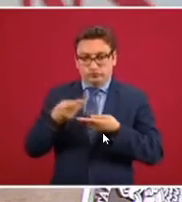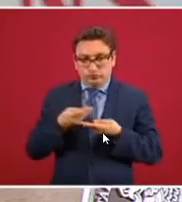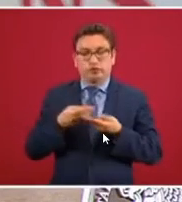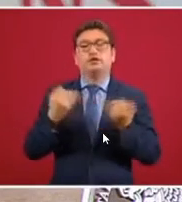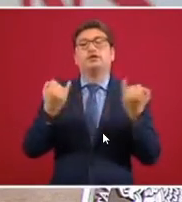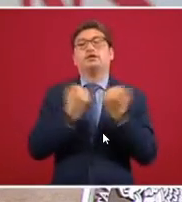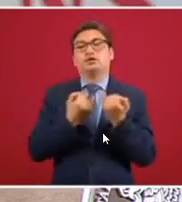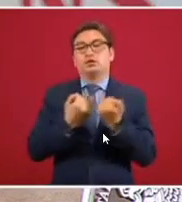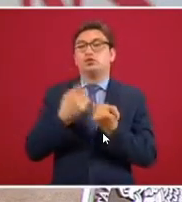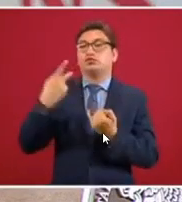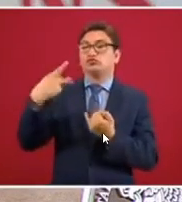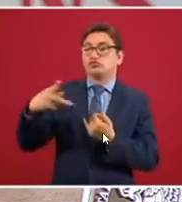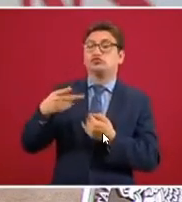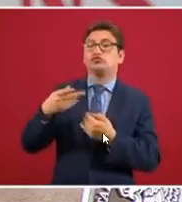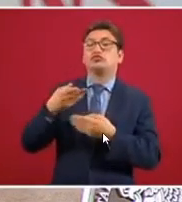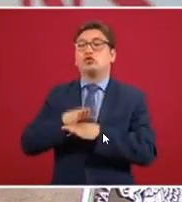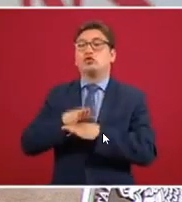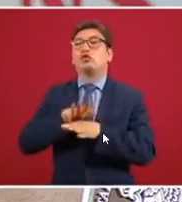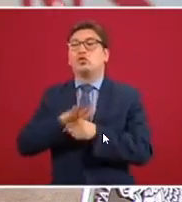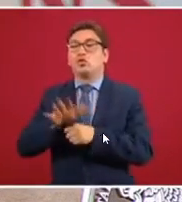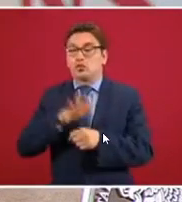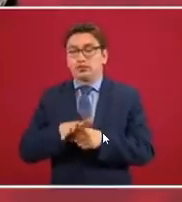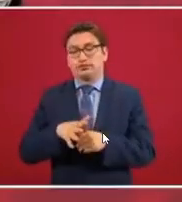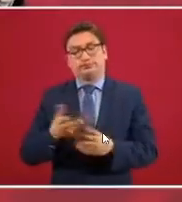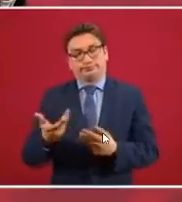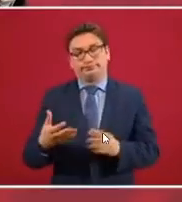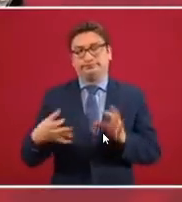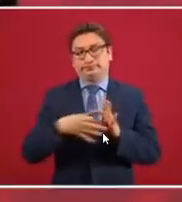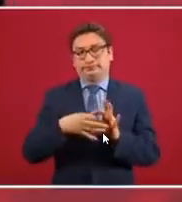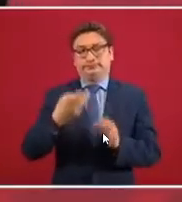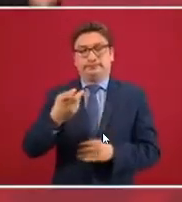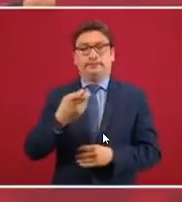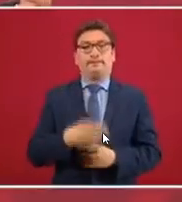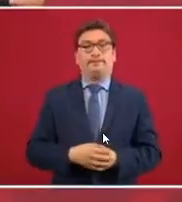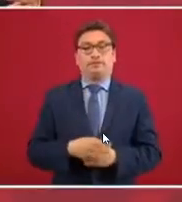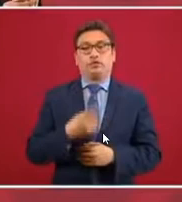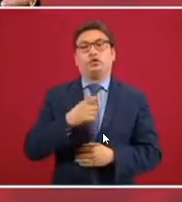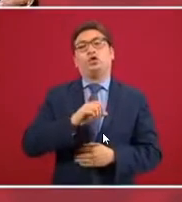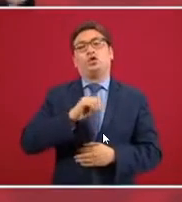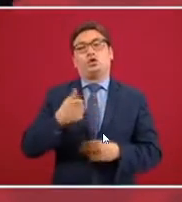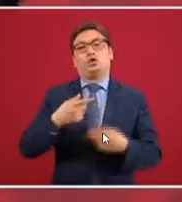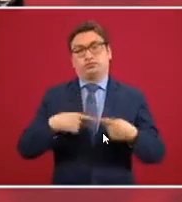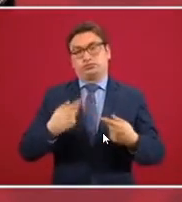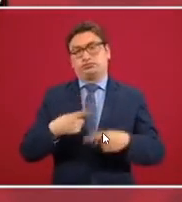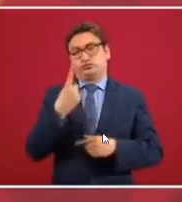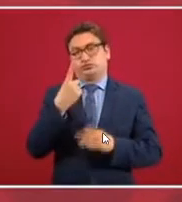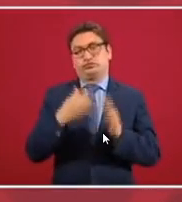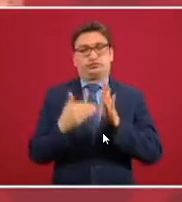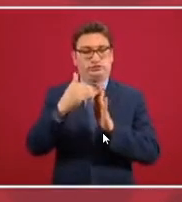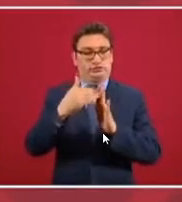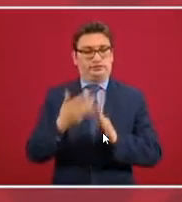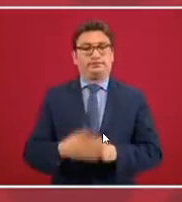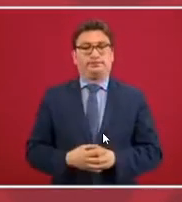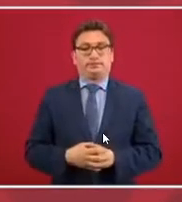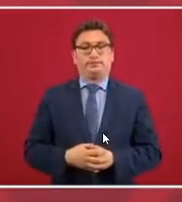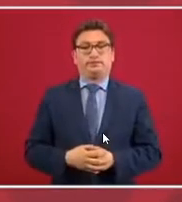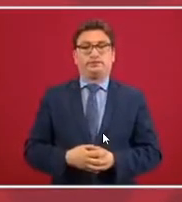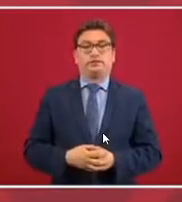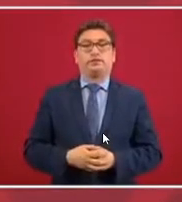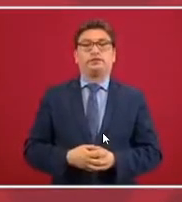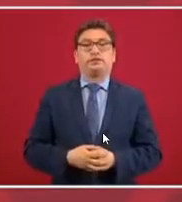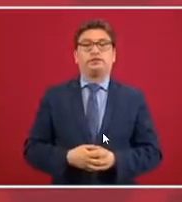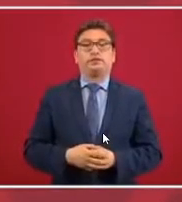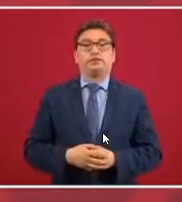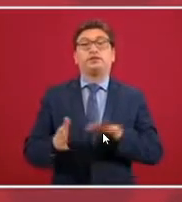bancaria les corresponde. Ese es otro millón, así. Y otro millón